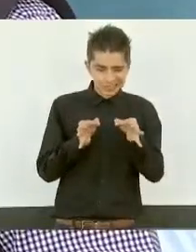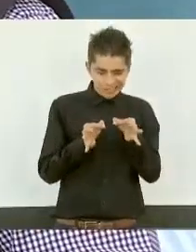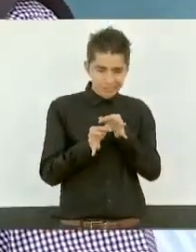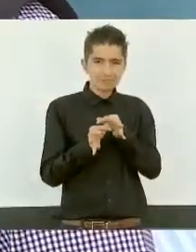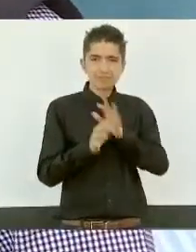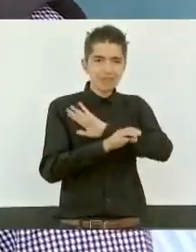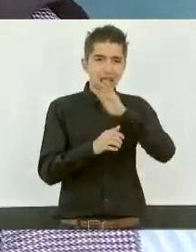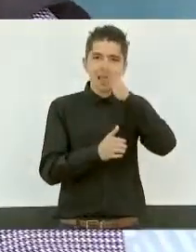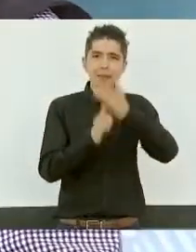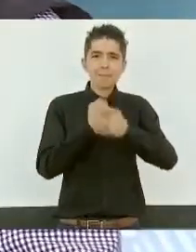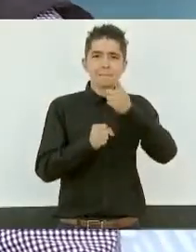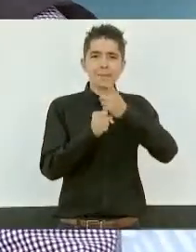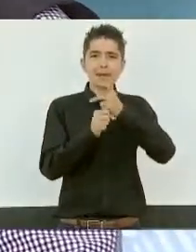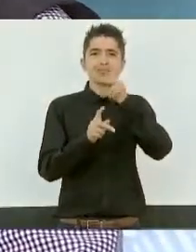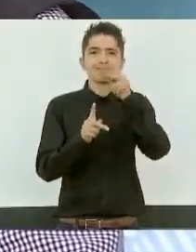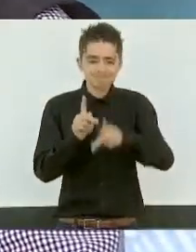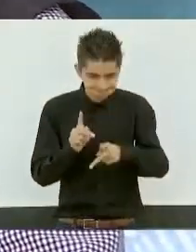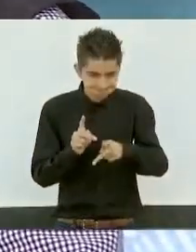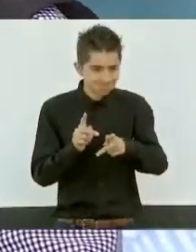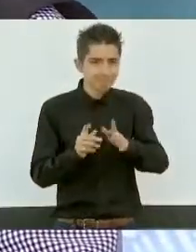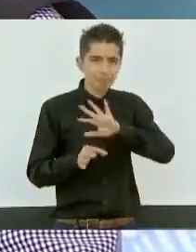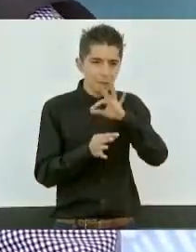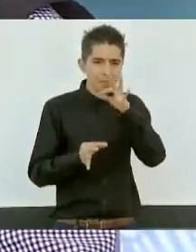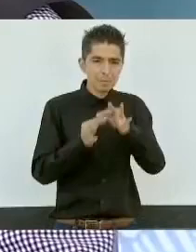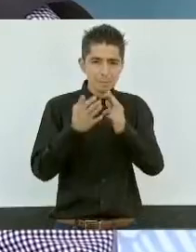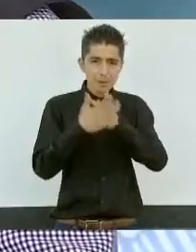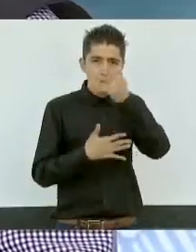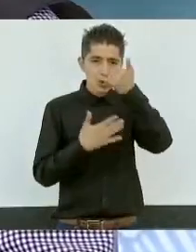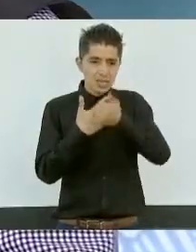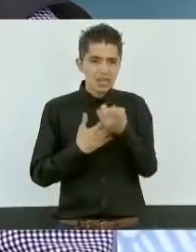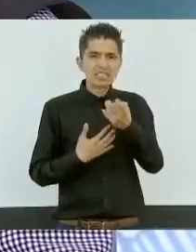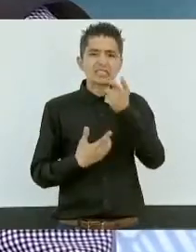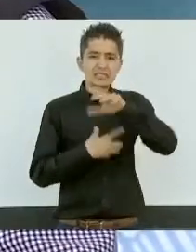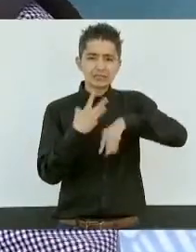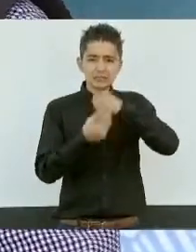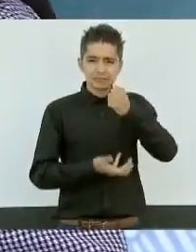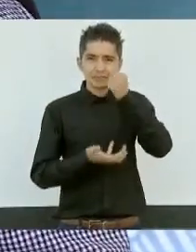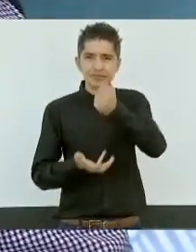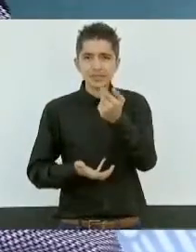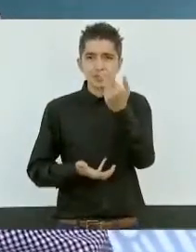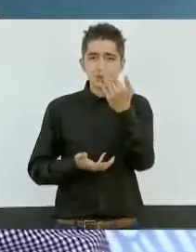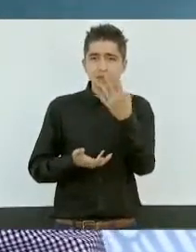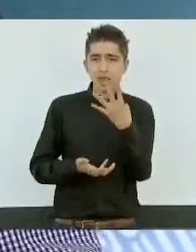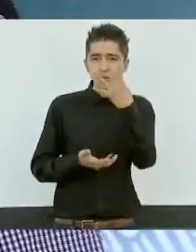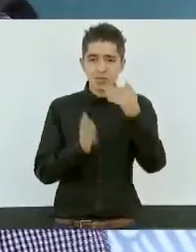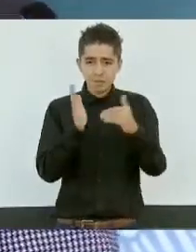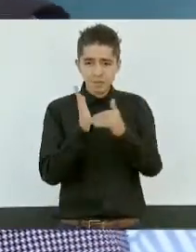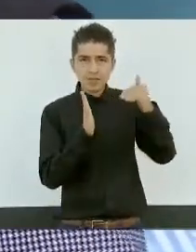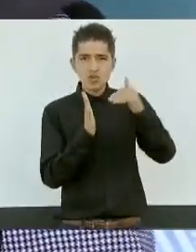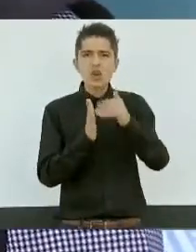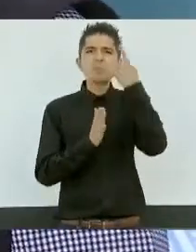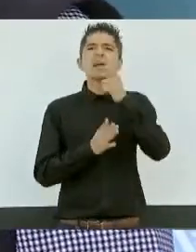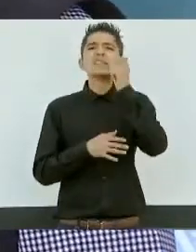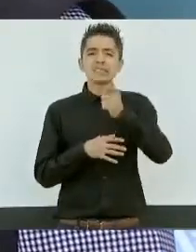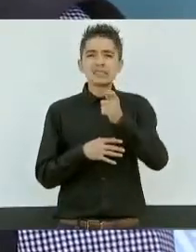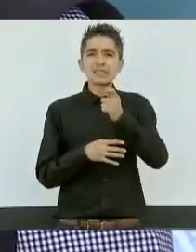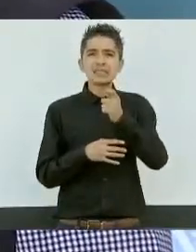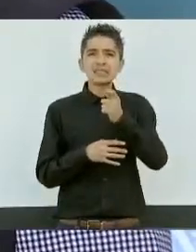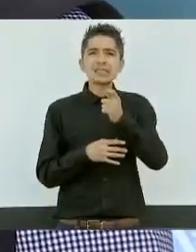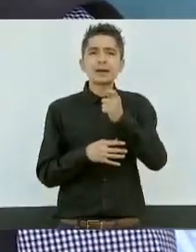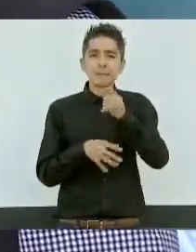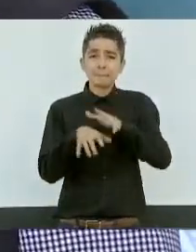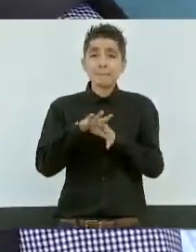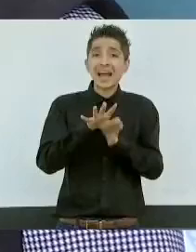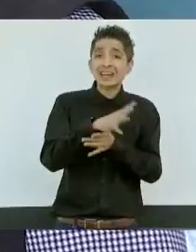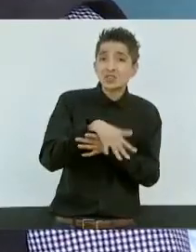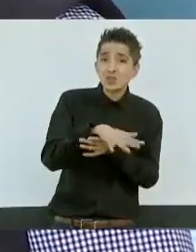terminamos ya la primera etapa de este proyecto, que tendrá una inversión de 54 millones para el manejo de la basura